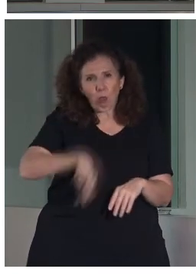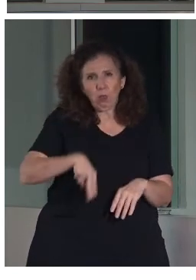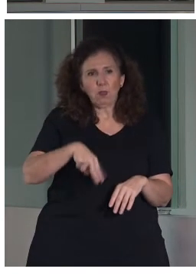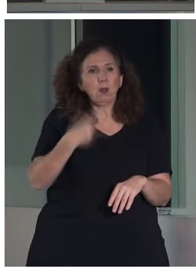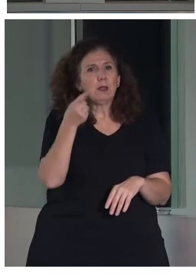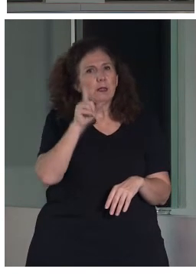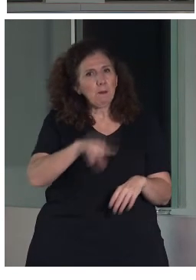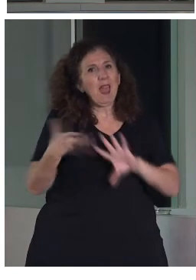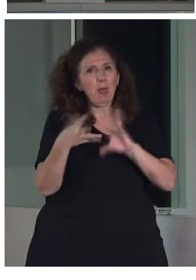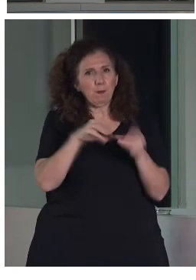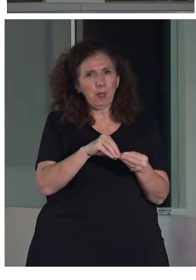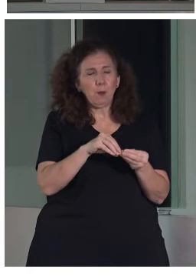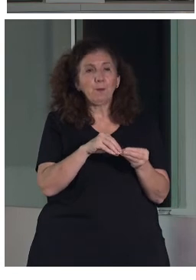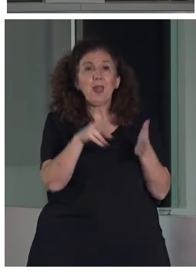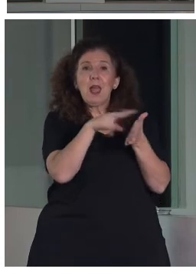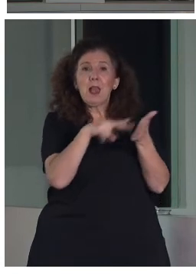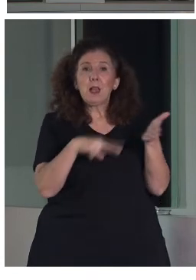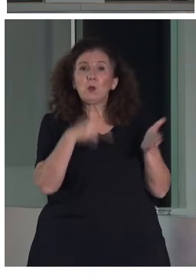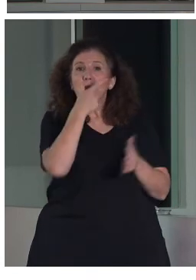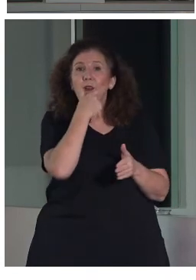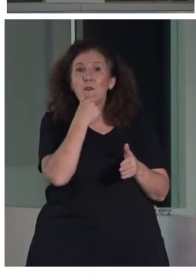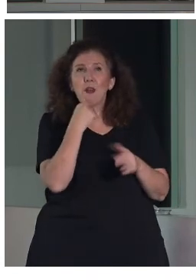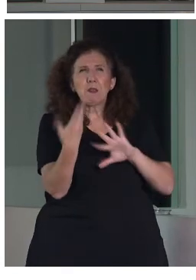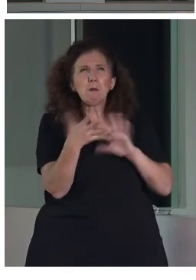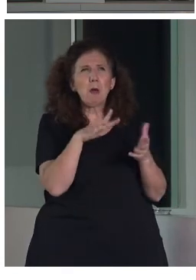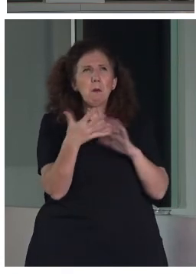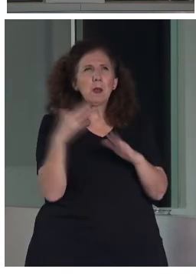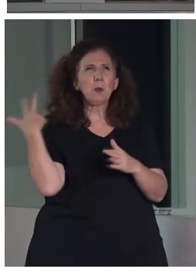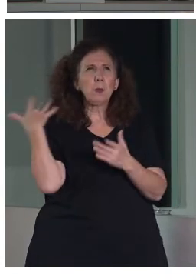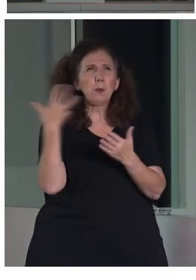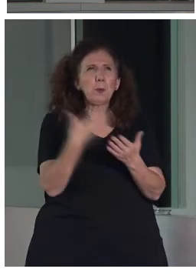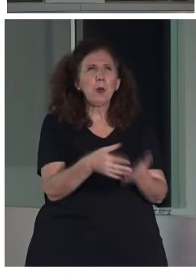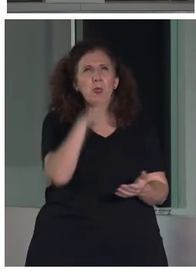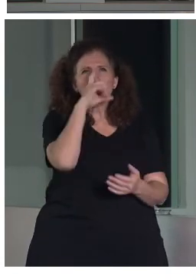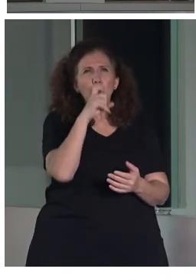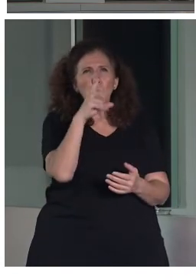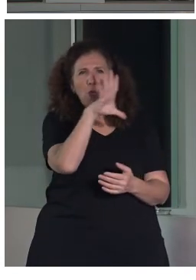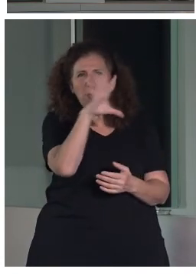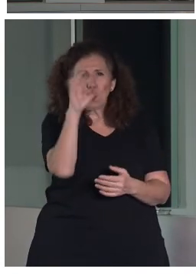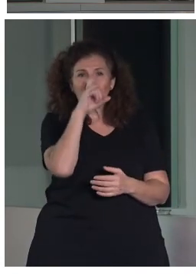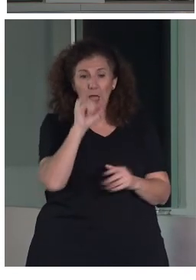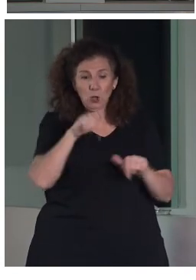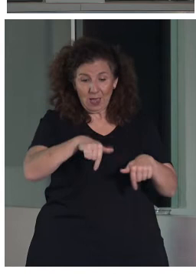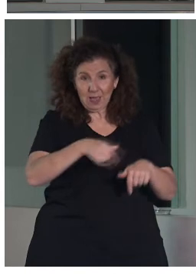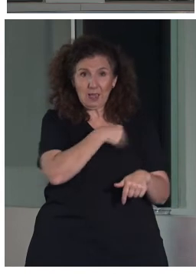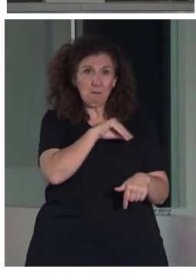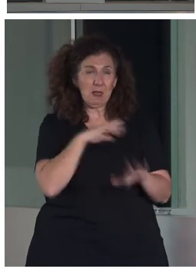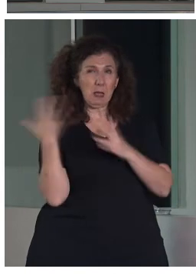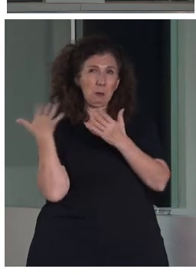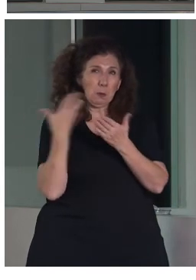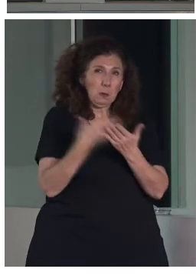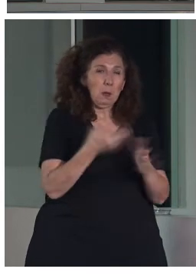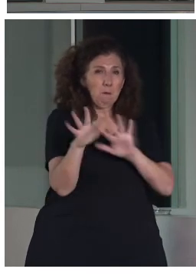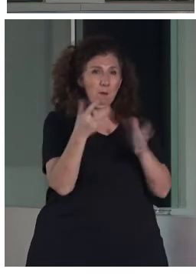La lectura fácil tiene un recorrido de unos 50 años en Europa y de unos 15 en España. Y ha sido